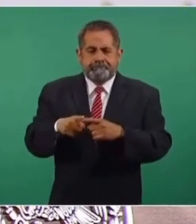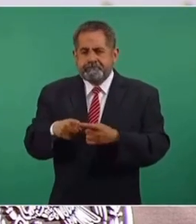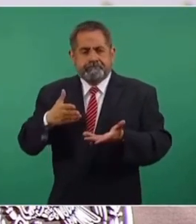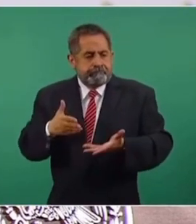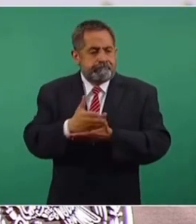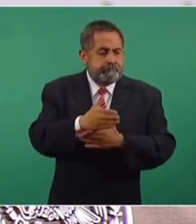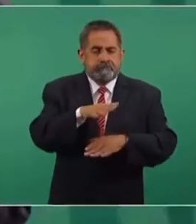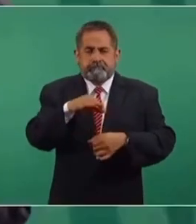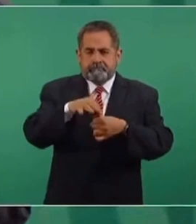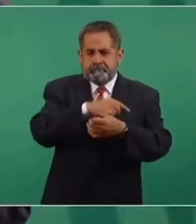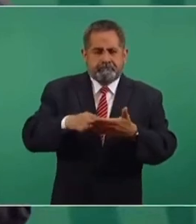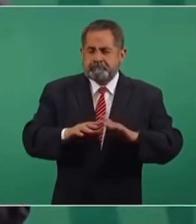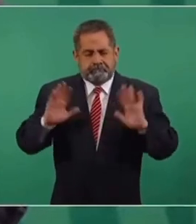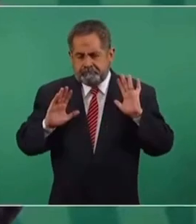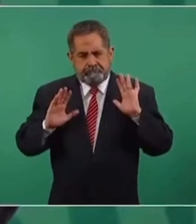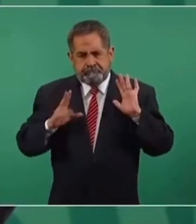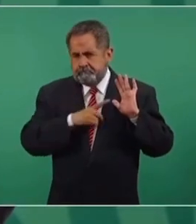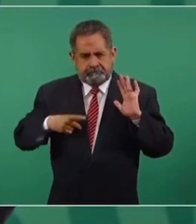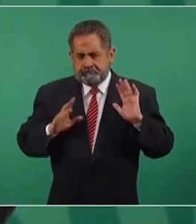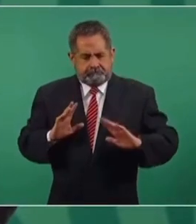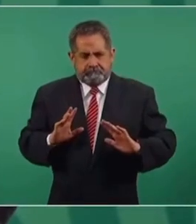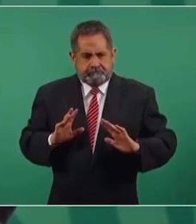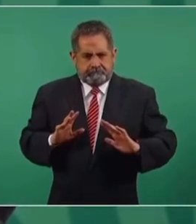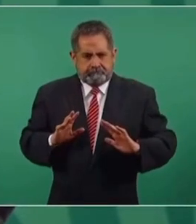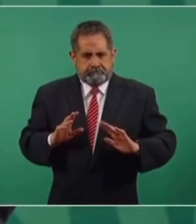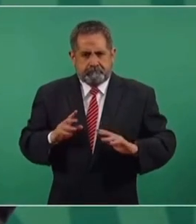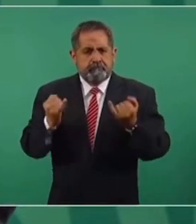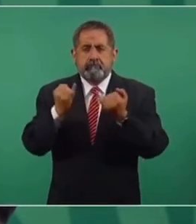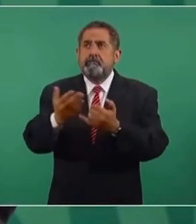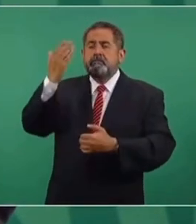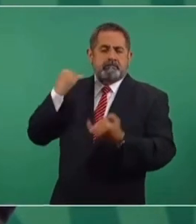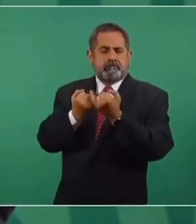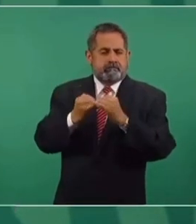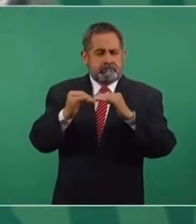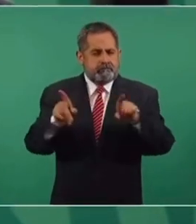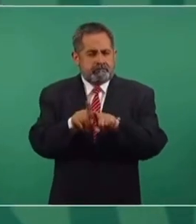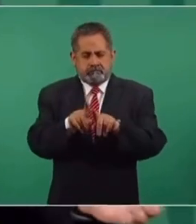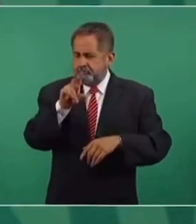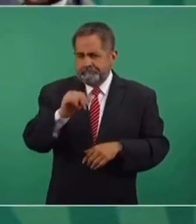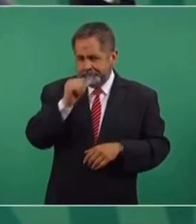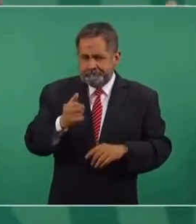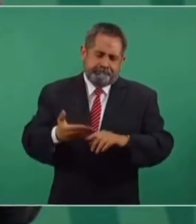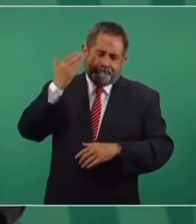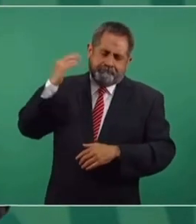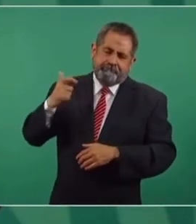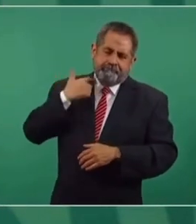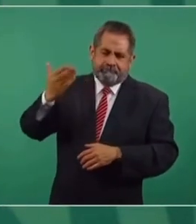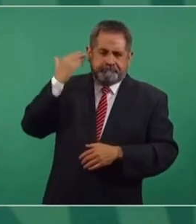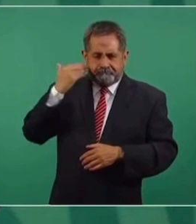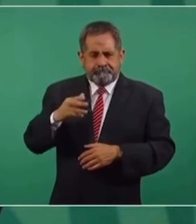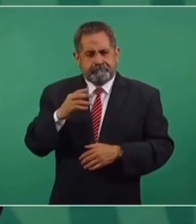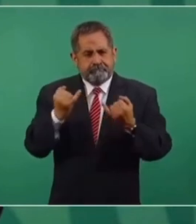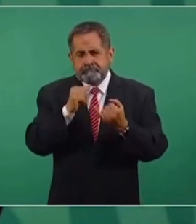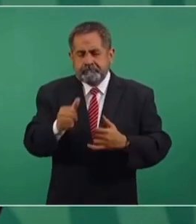intervenir en el proceso electoral, porque no somos iguales a los anteriores.